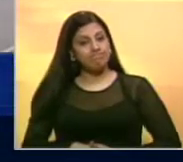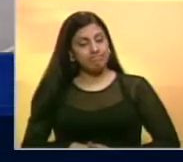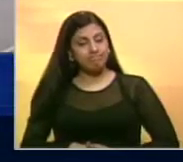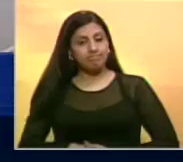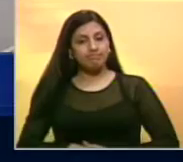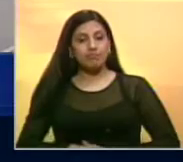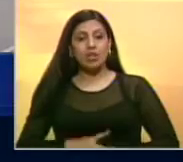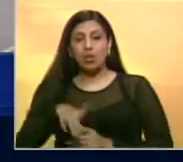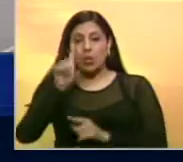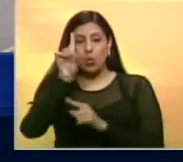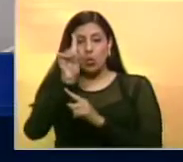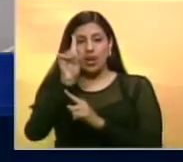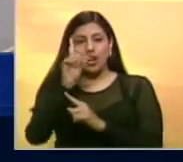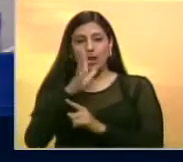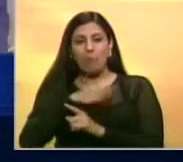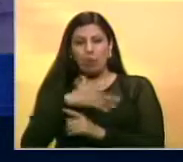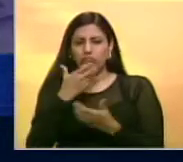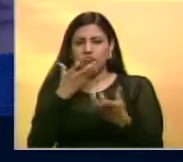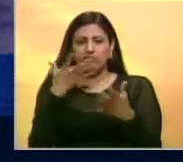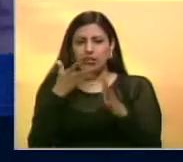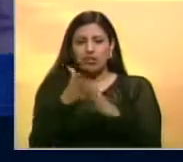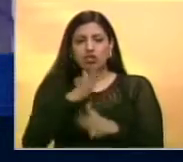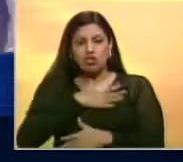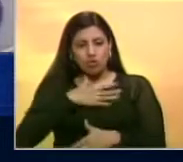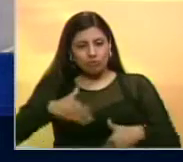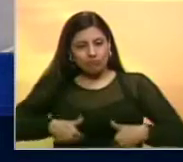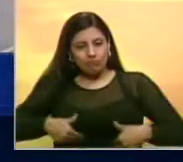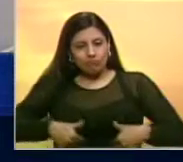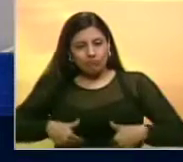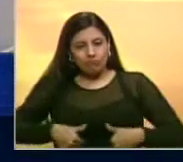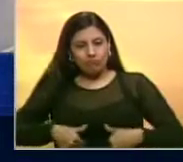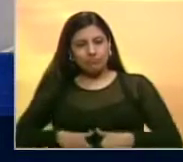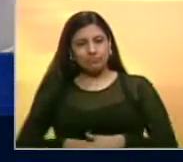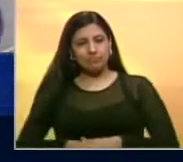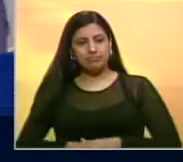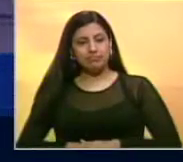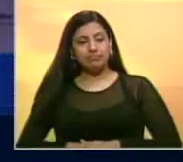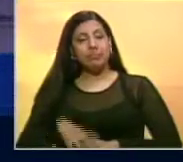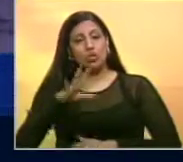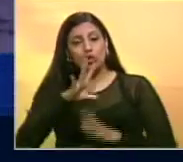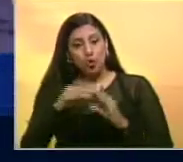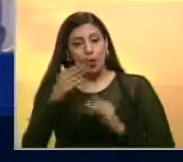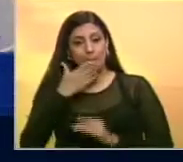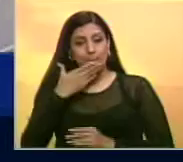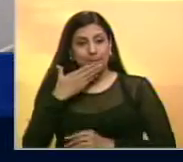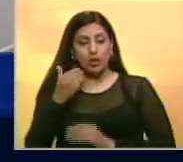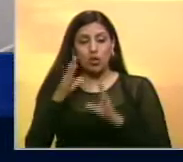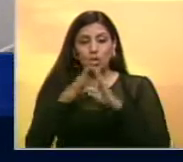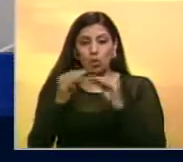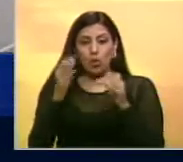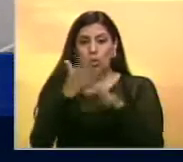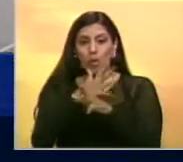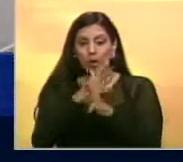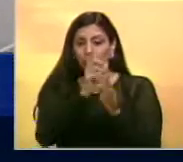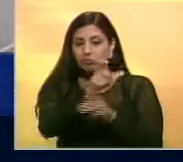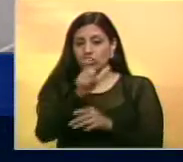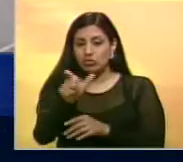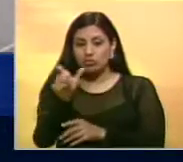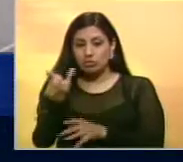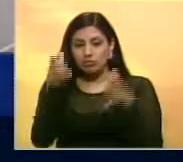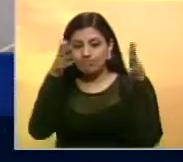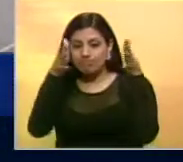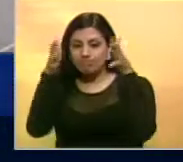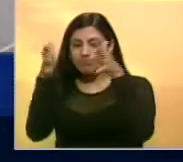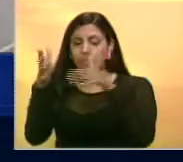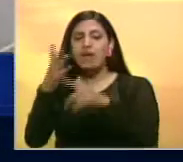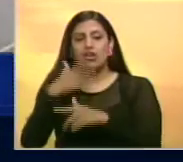y la única cosa que les puedo decir es que voy a hacer todo lo posible todo lo mejor con todos los jugadores y